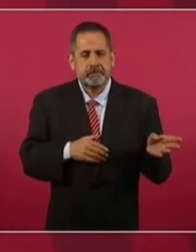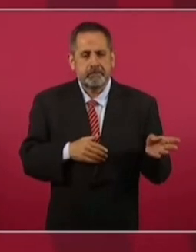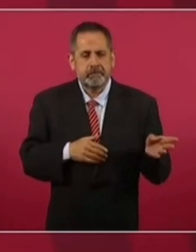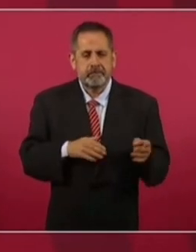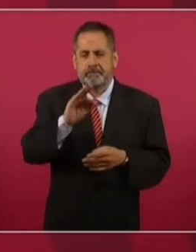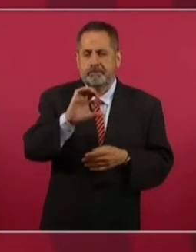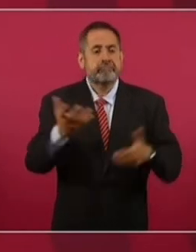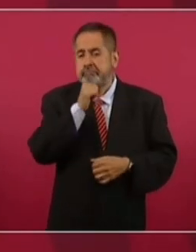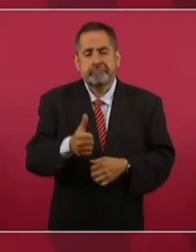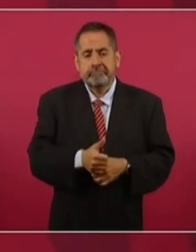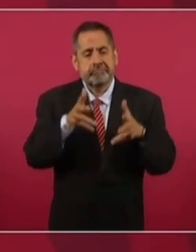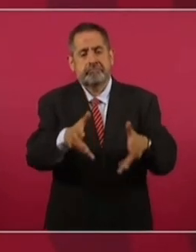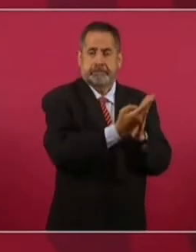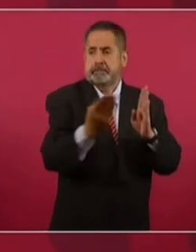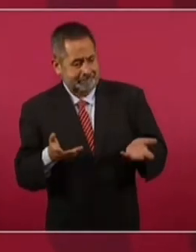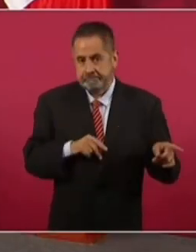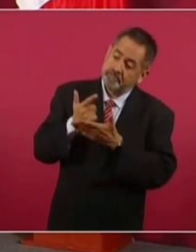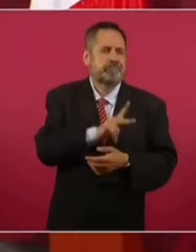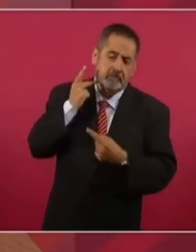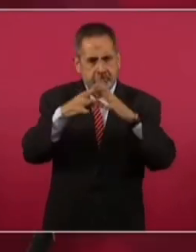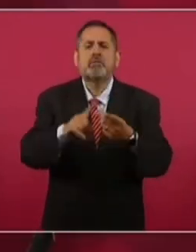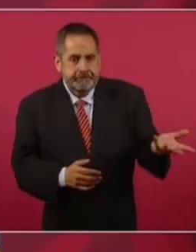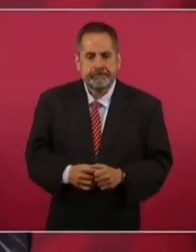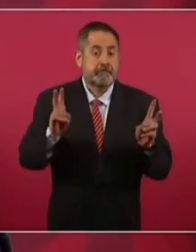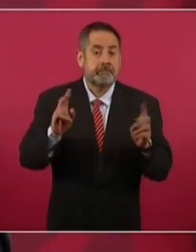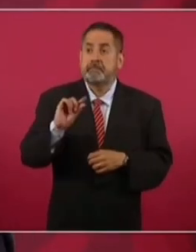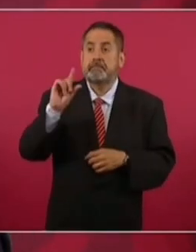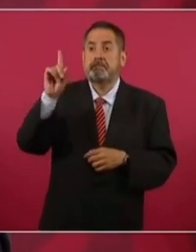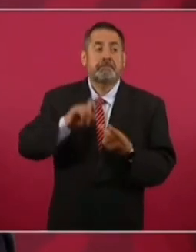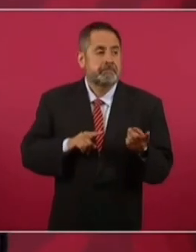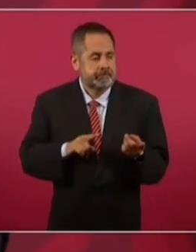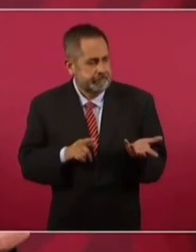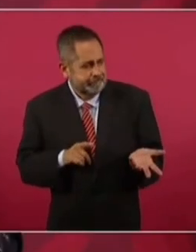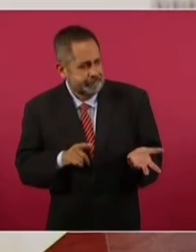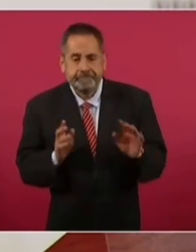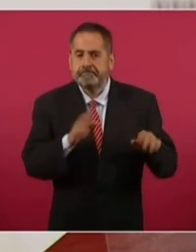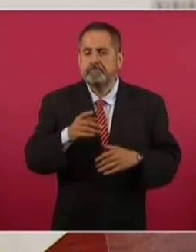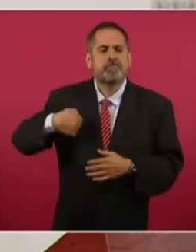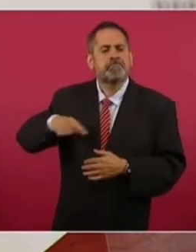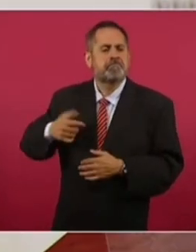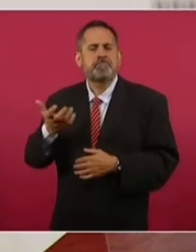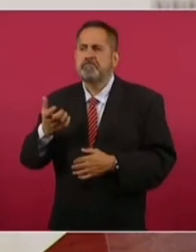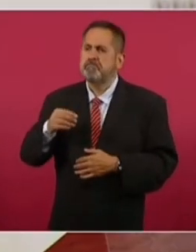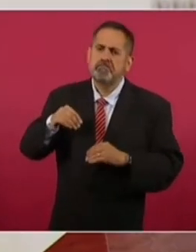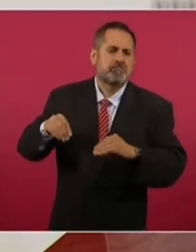ofreció Calderón a hacer una refinería. Solo hicieron una barra. Unos momentos después. Todo esto. ¿Qué hicimos nosotros?